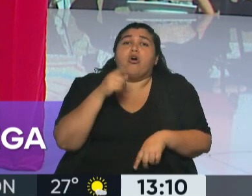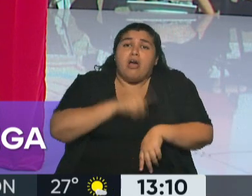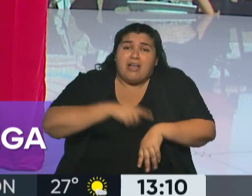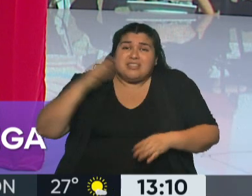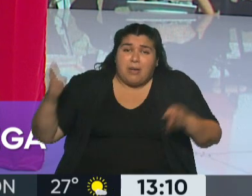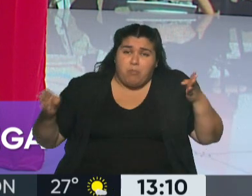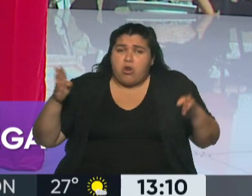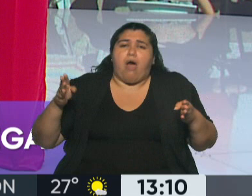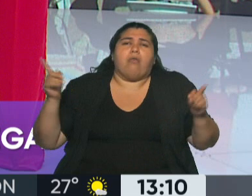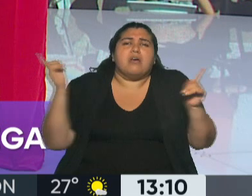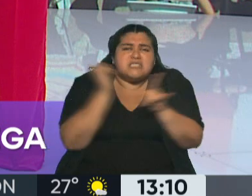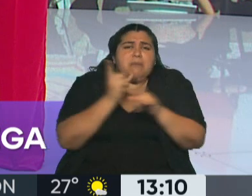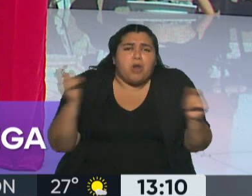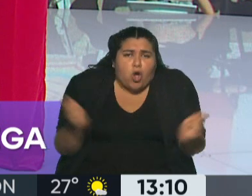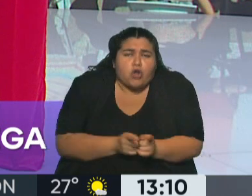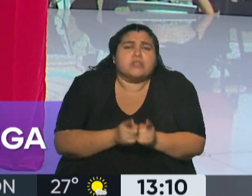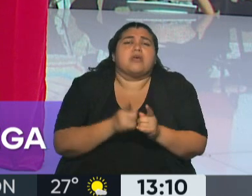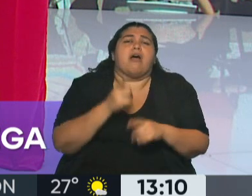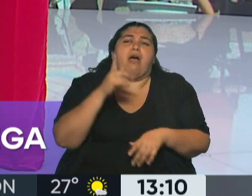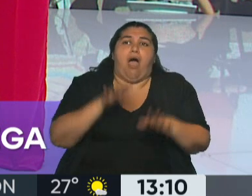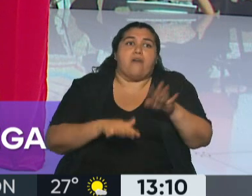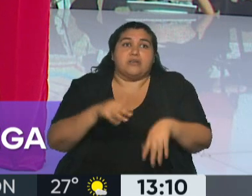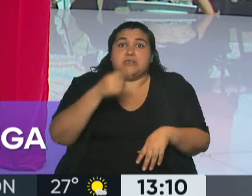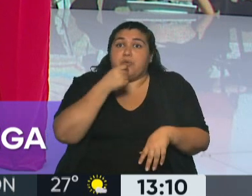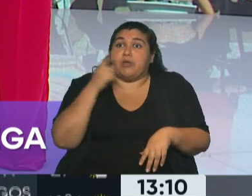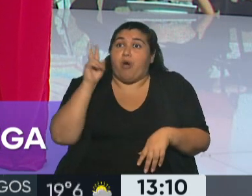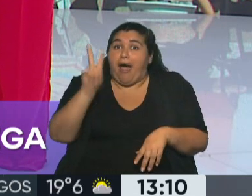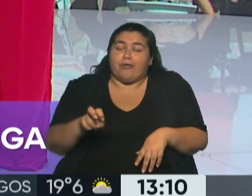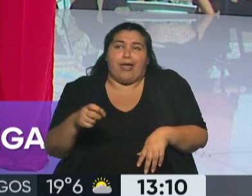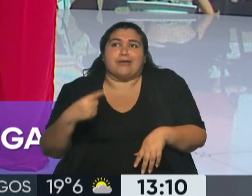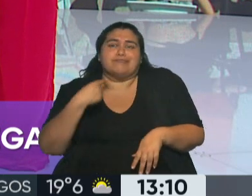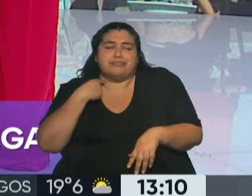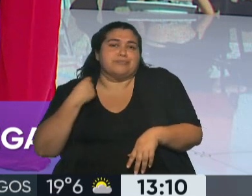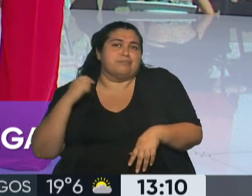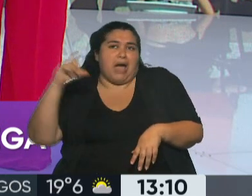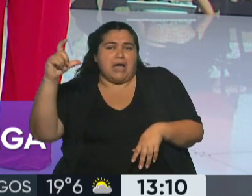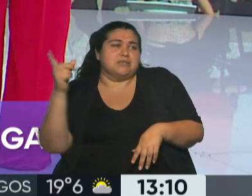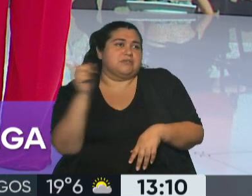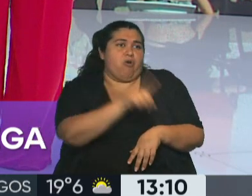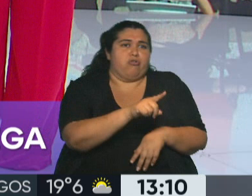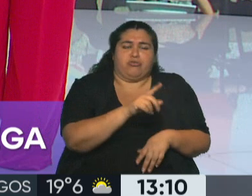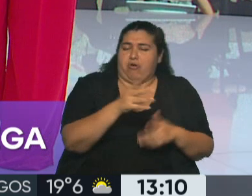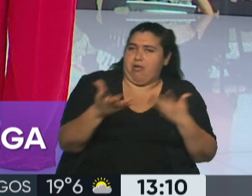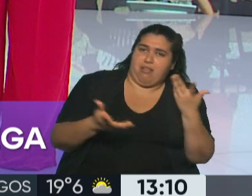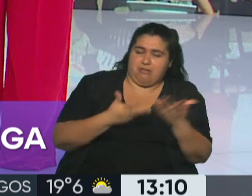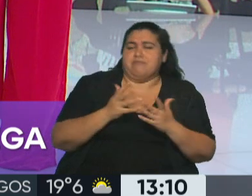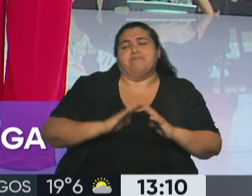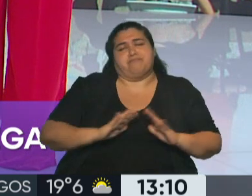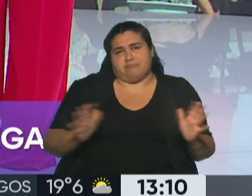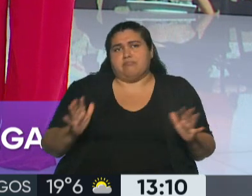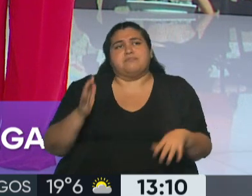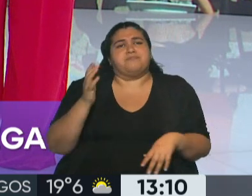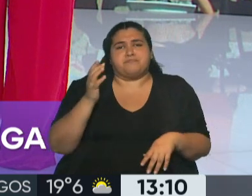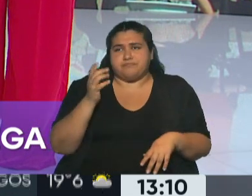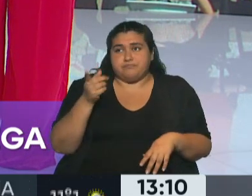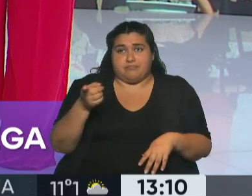a uno se le pasó una quincena sin poder alquilar por pedir un valor fuera de la realidad, es un porcentaje, son unos días